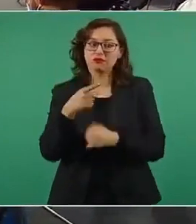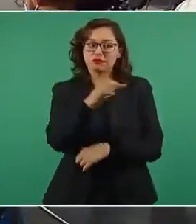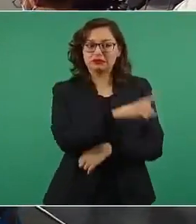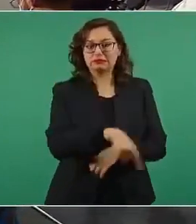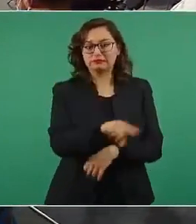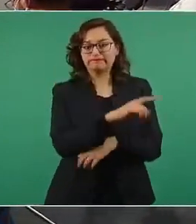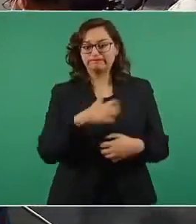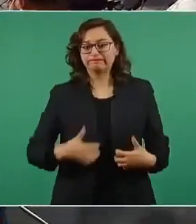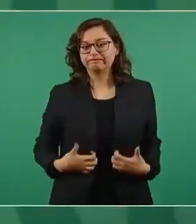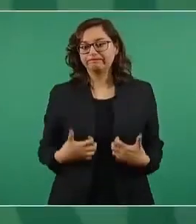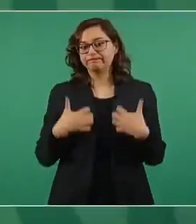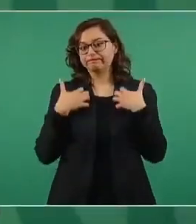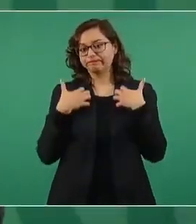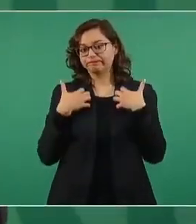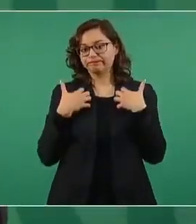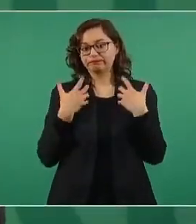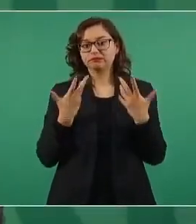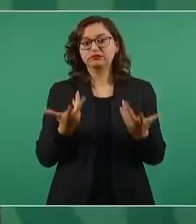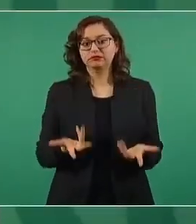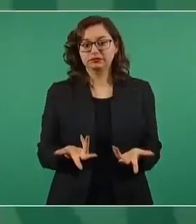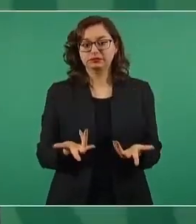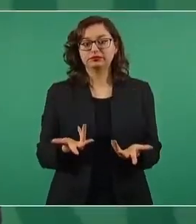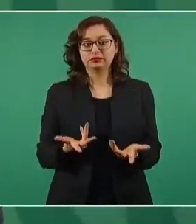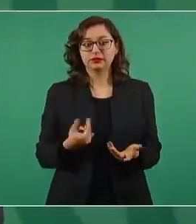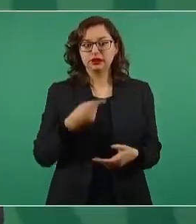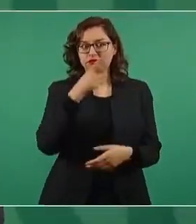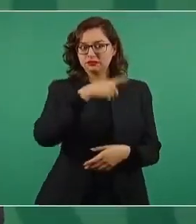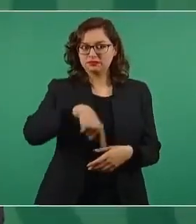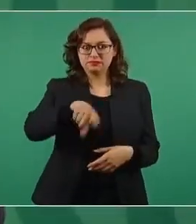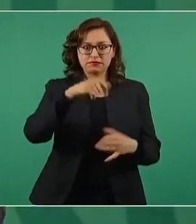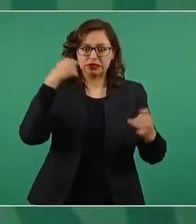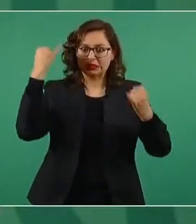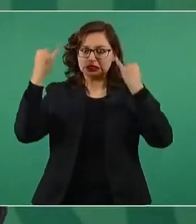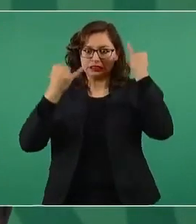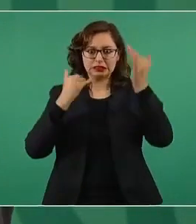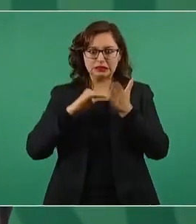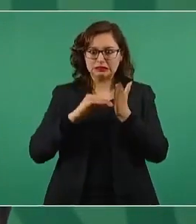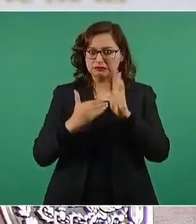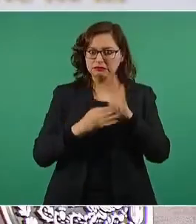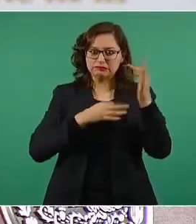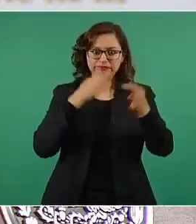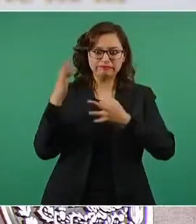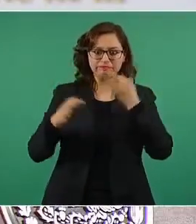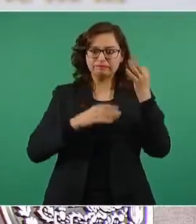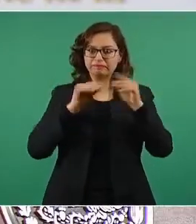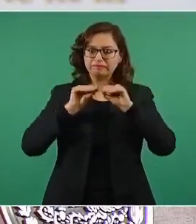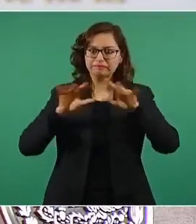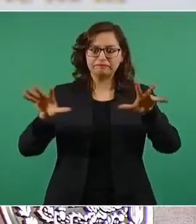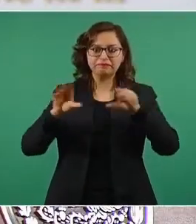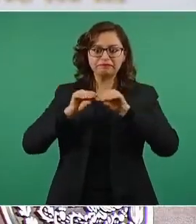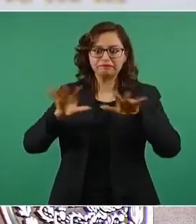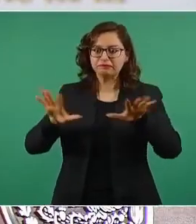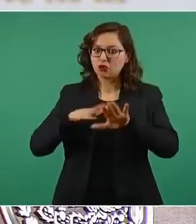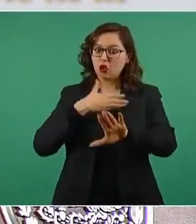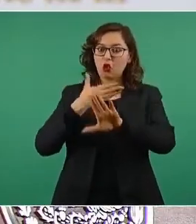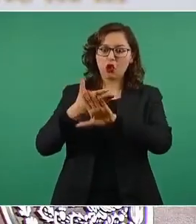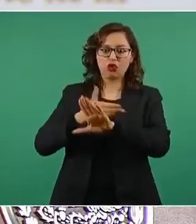Entonces, se generan incluso campañas en contra, hasta en los mismos